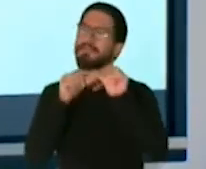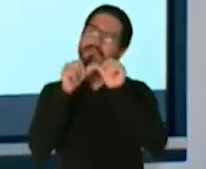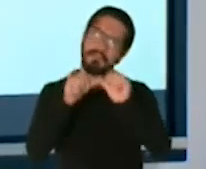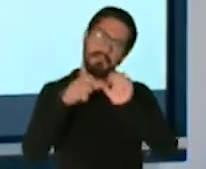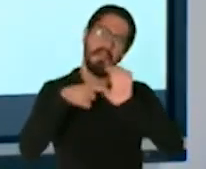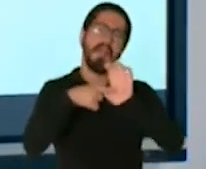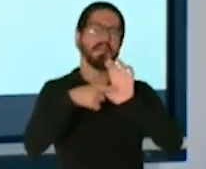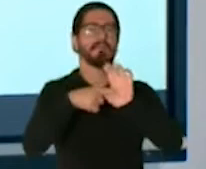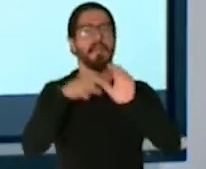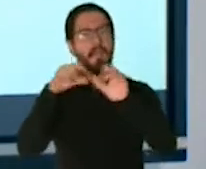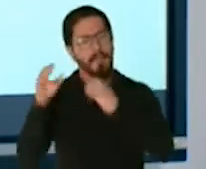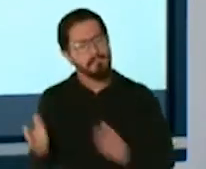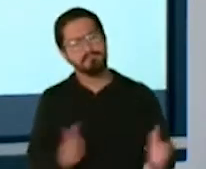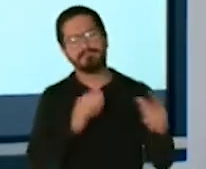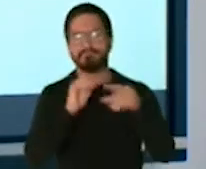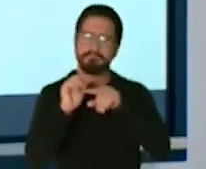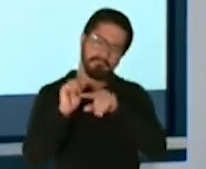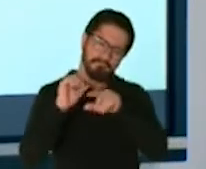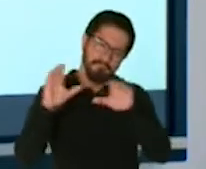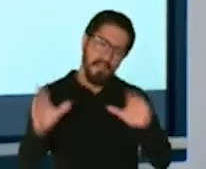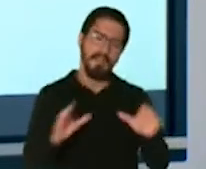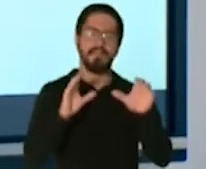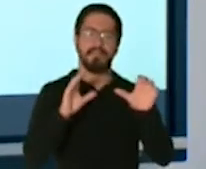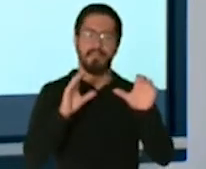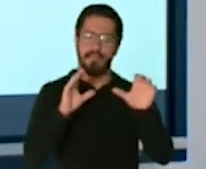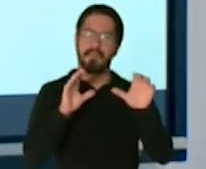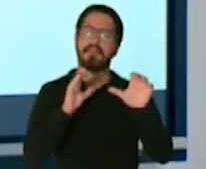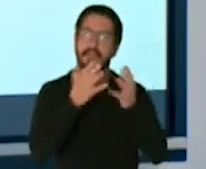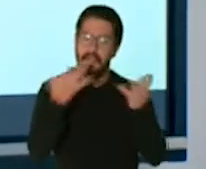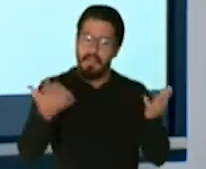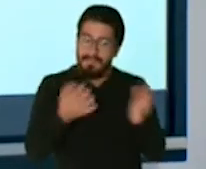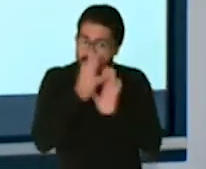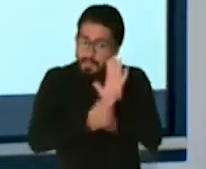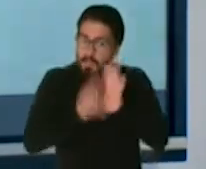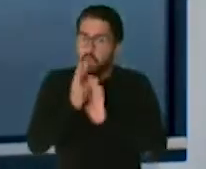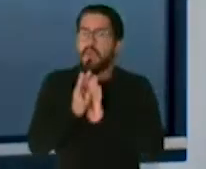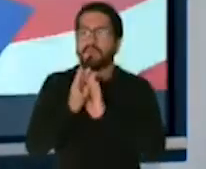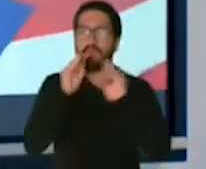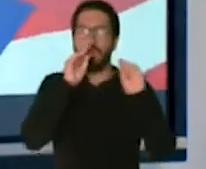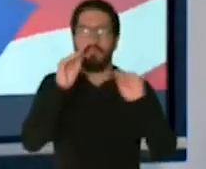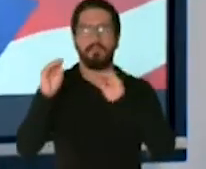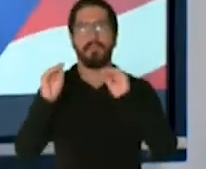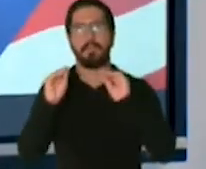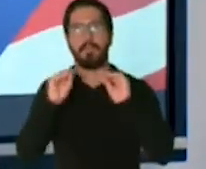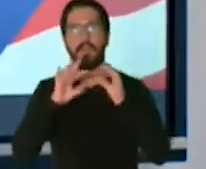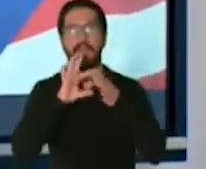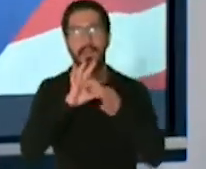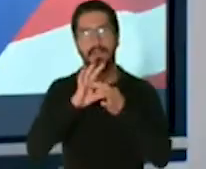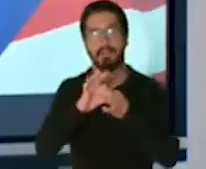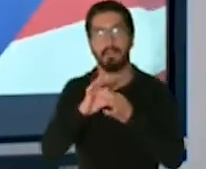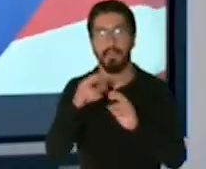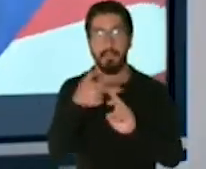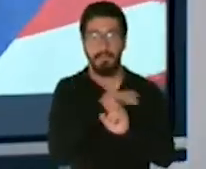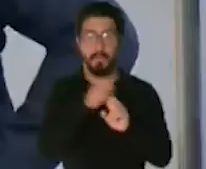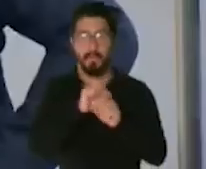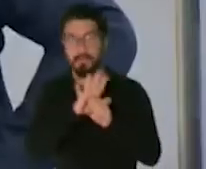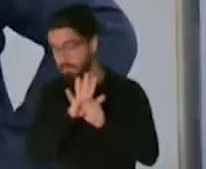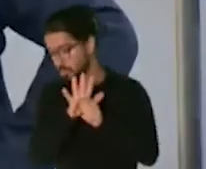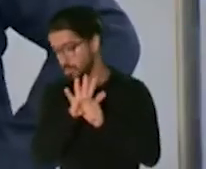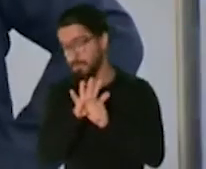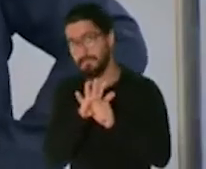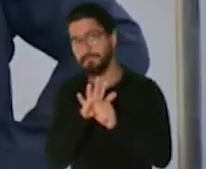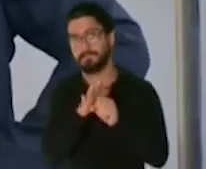horas de entrevistas e información sobre este proceso histórico de vacunación contra el COVID Penchi gracias por haber venido